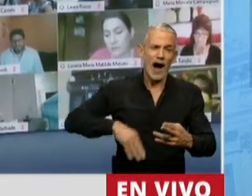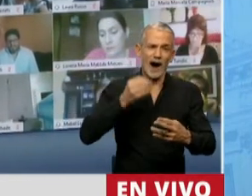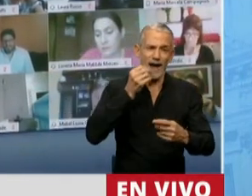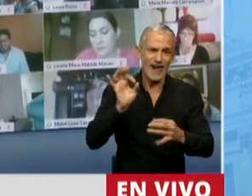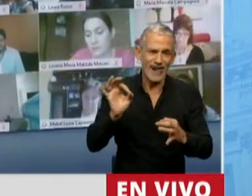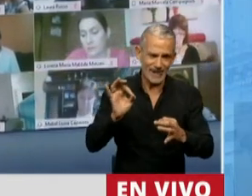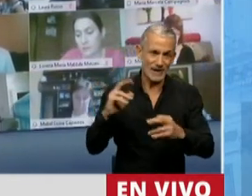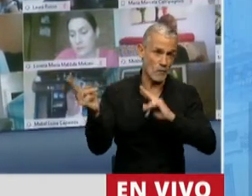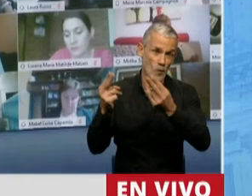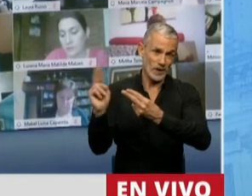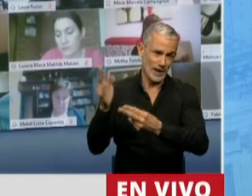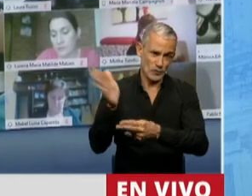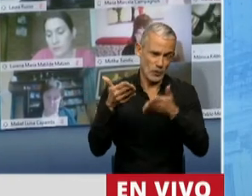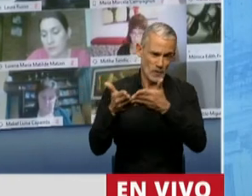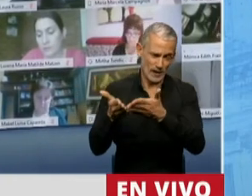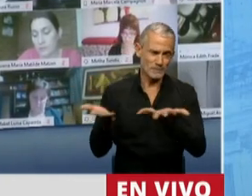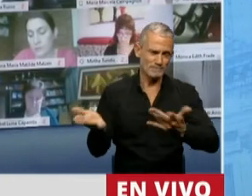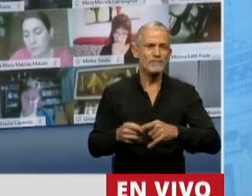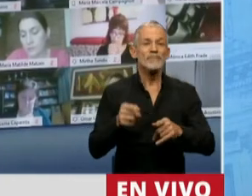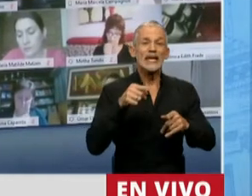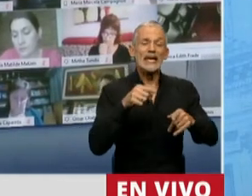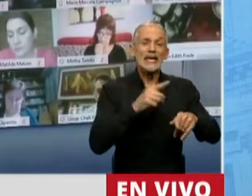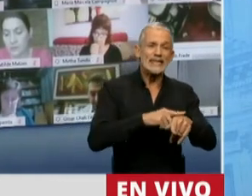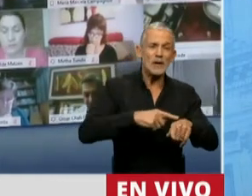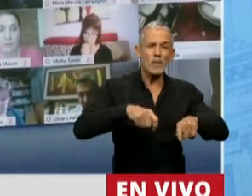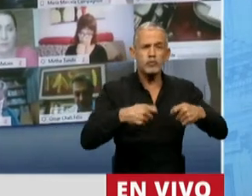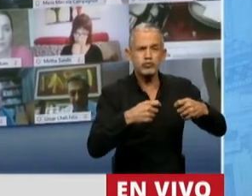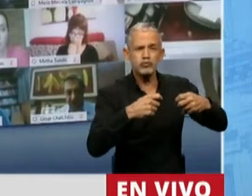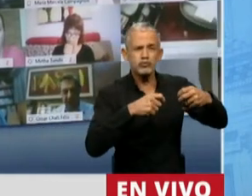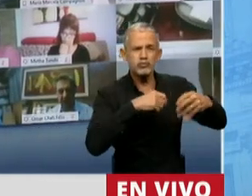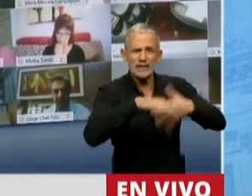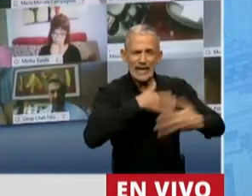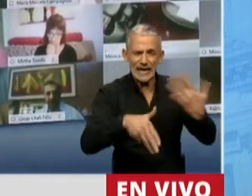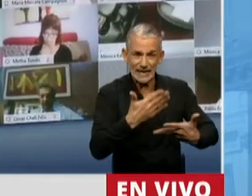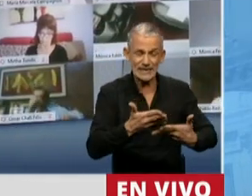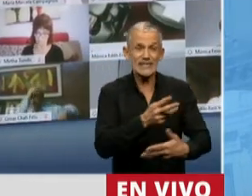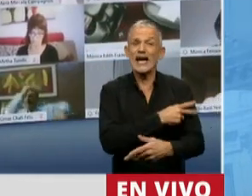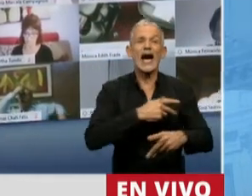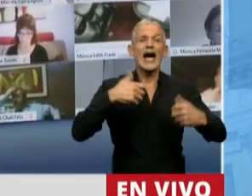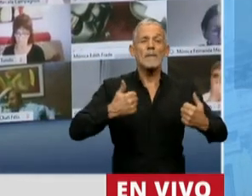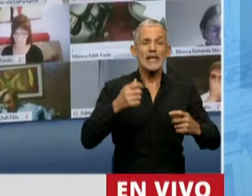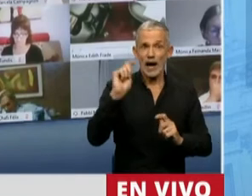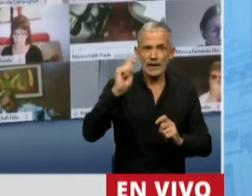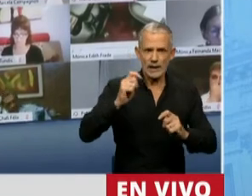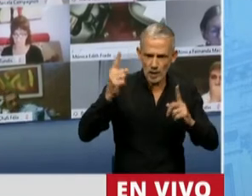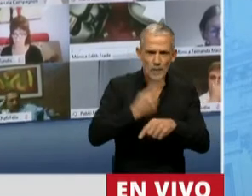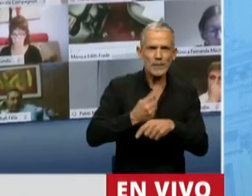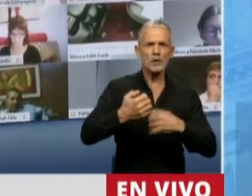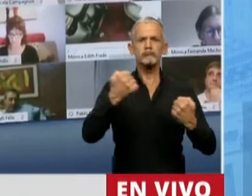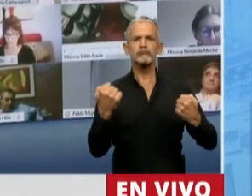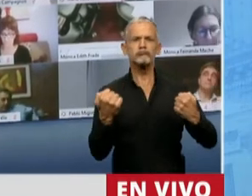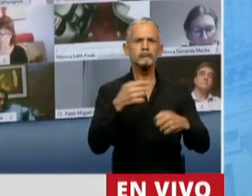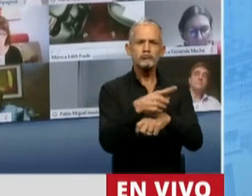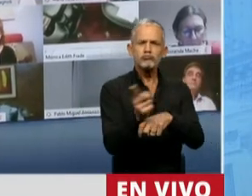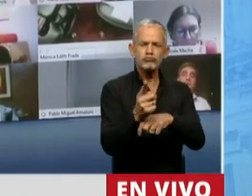La verdad es que en los tiempos de crisis, en los tiempos de temporal en el mar, el Capitán es el primero que está en el puente de mando y